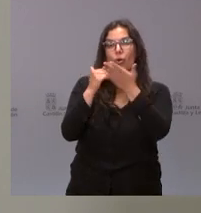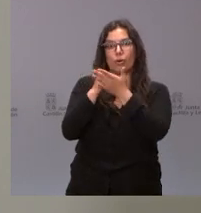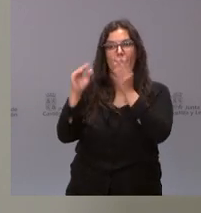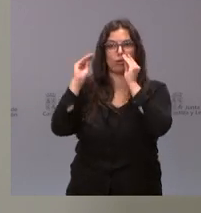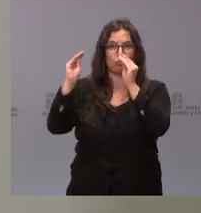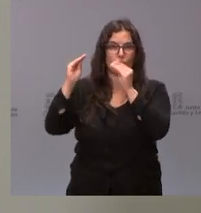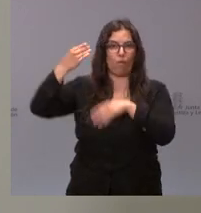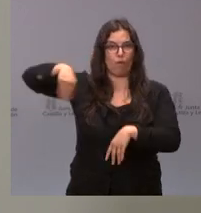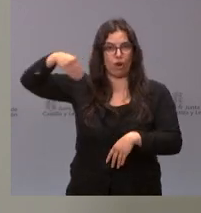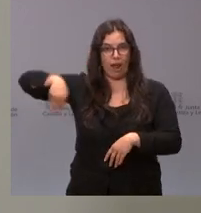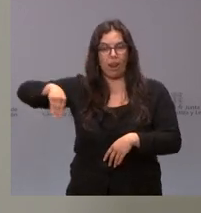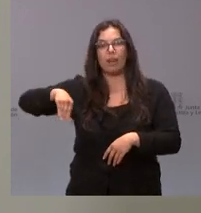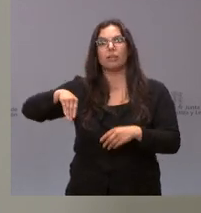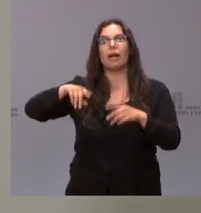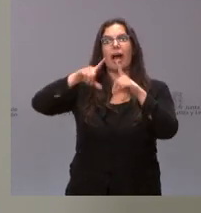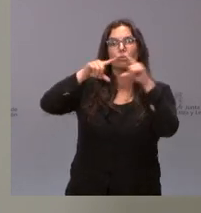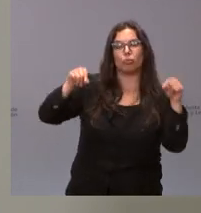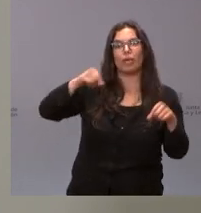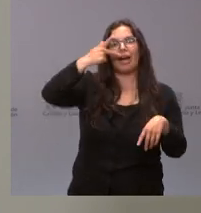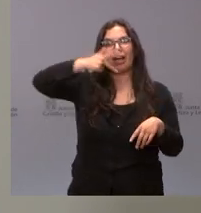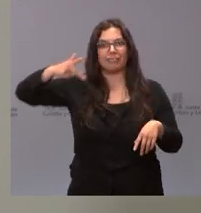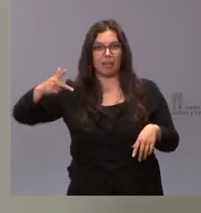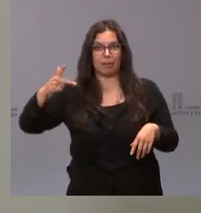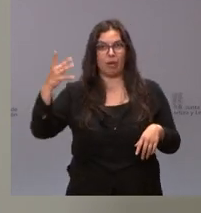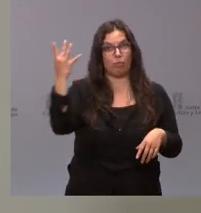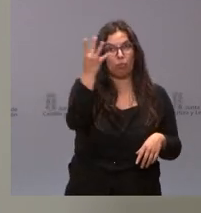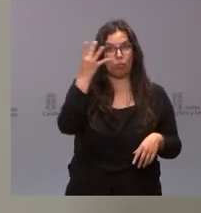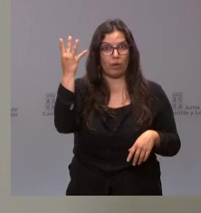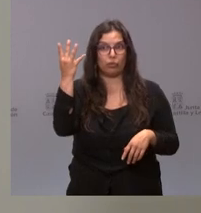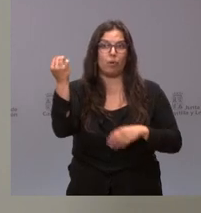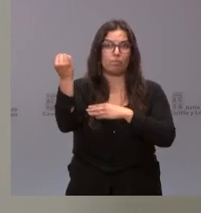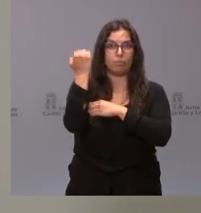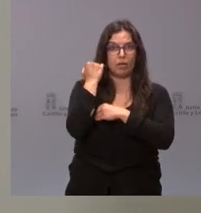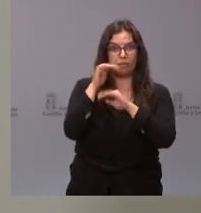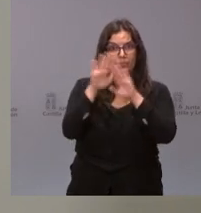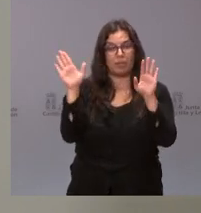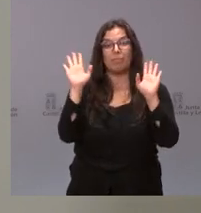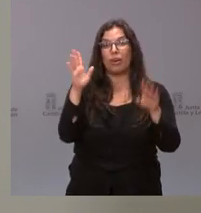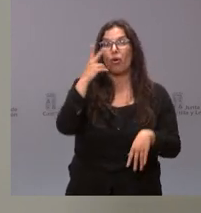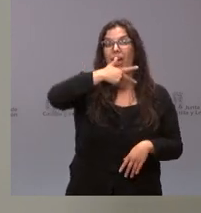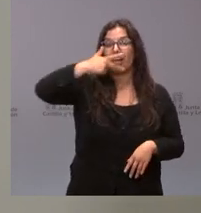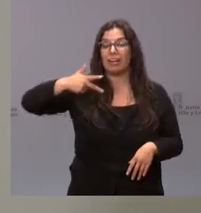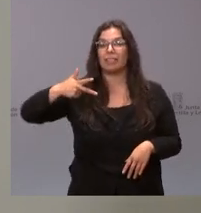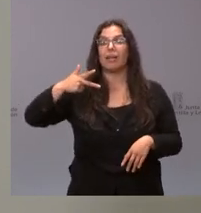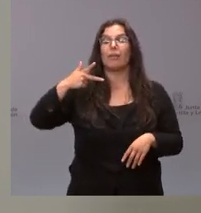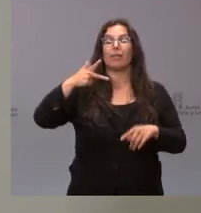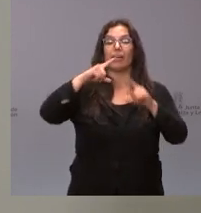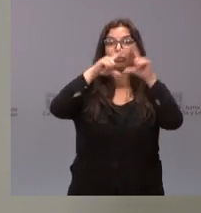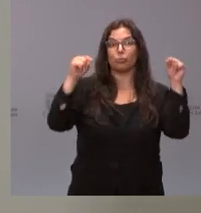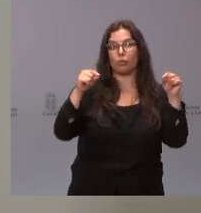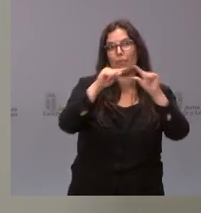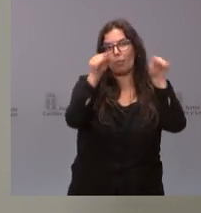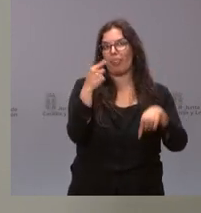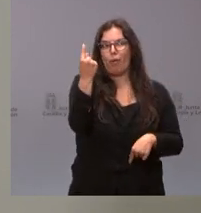foral y por Asturias y Cantabria, que son comunidades de carácter uniprovincial, como